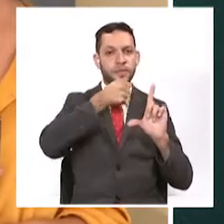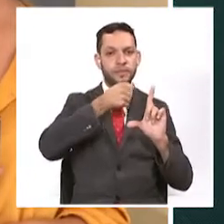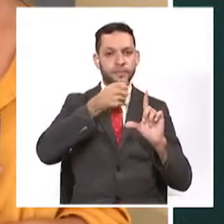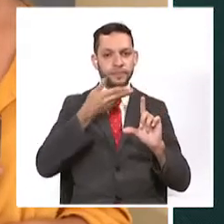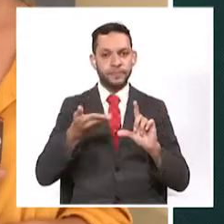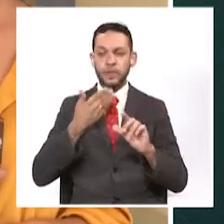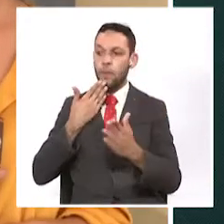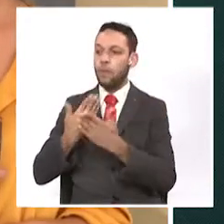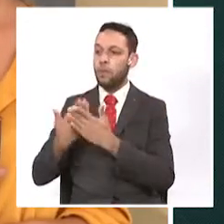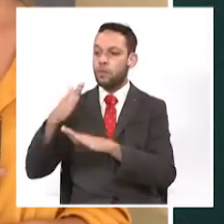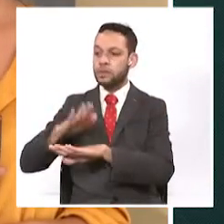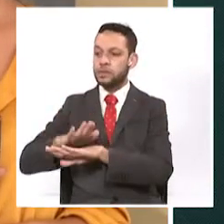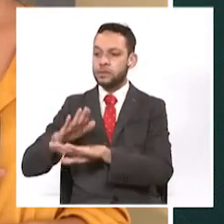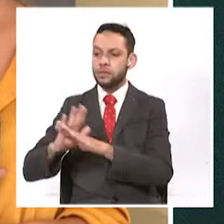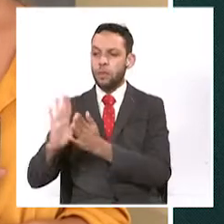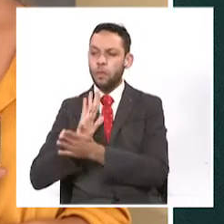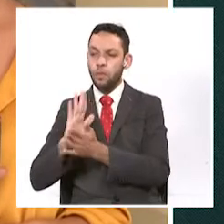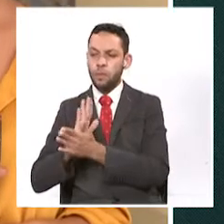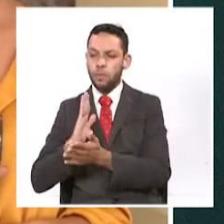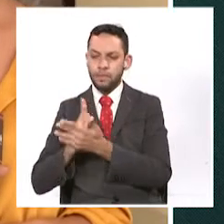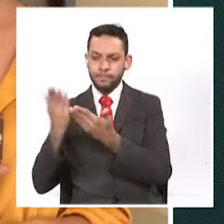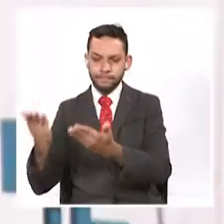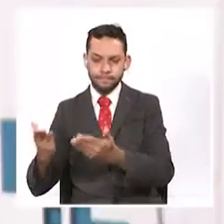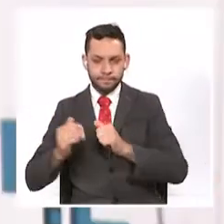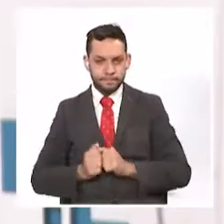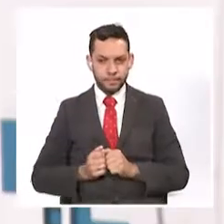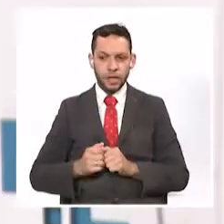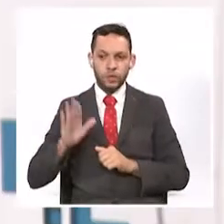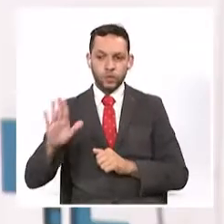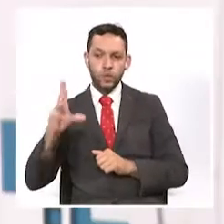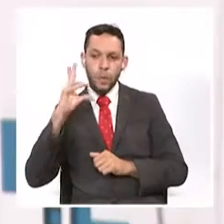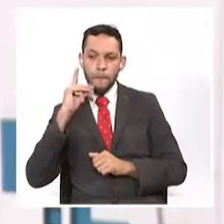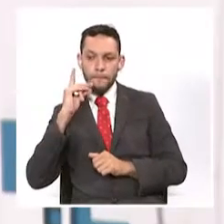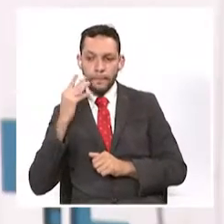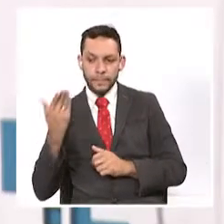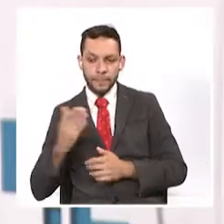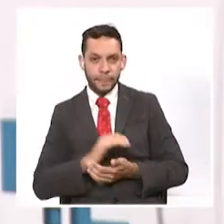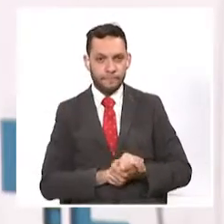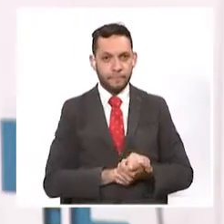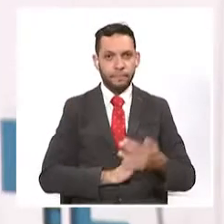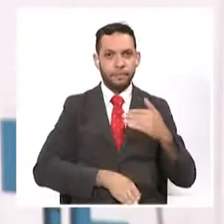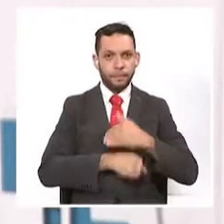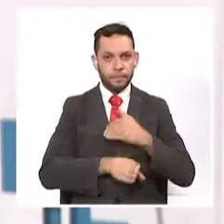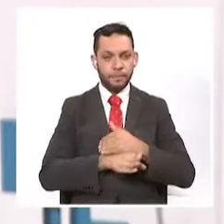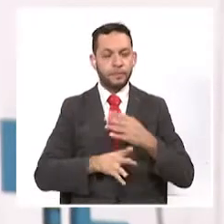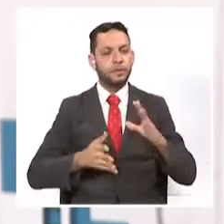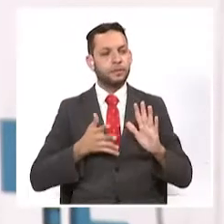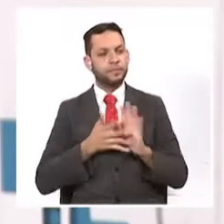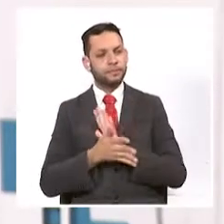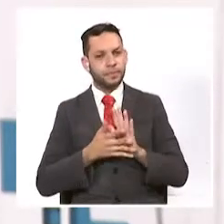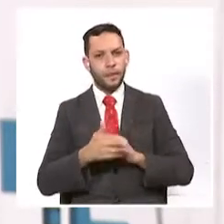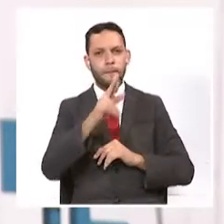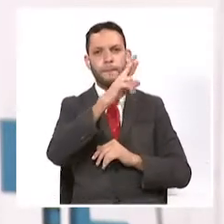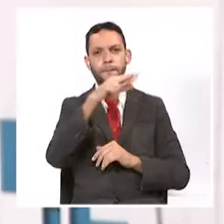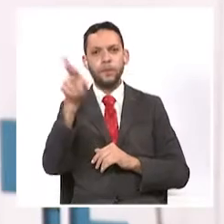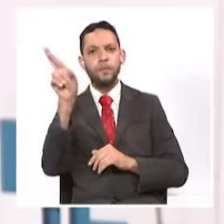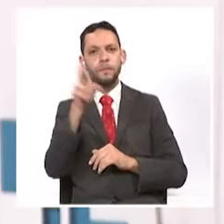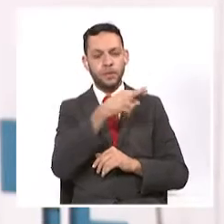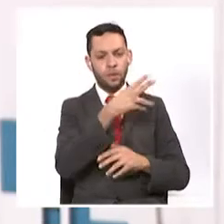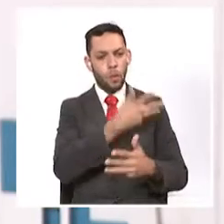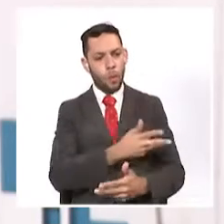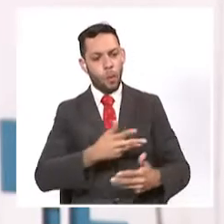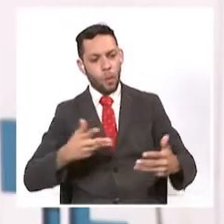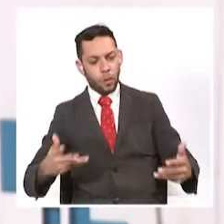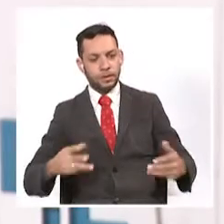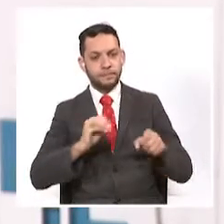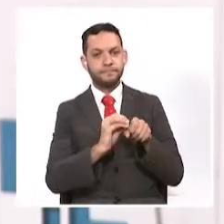Feliz tarde, Laura. Para usted, muchas gracias por la información en la capital del departamento de Risaralda. Ante las restricciones que se están presentando por las